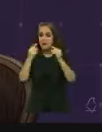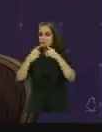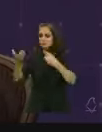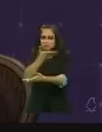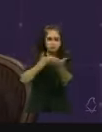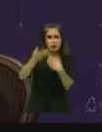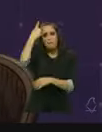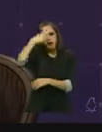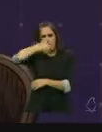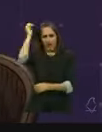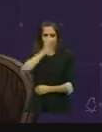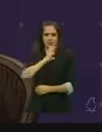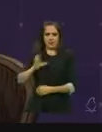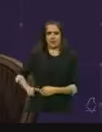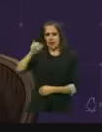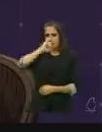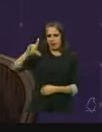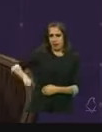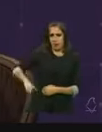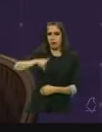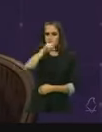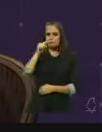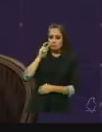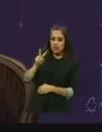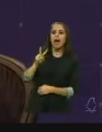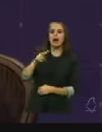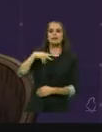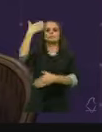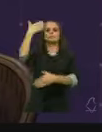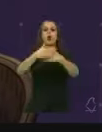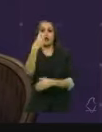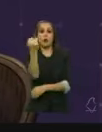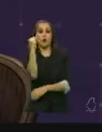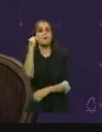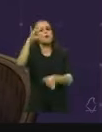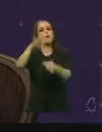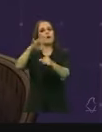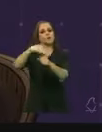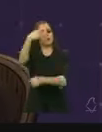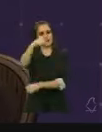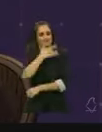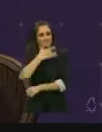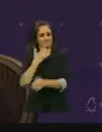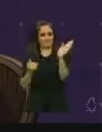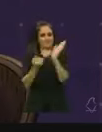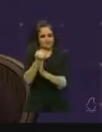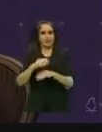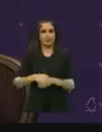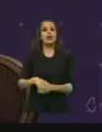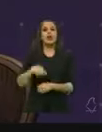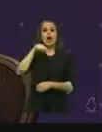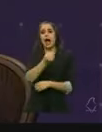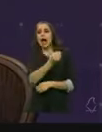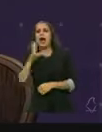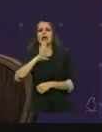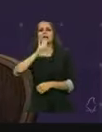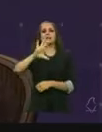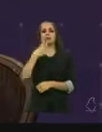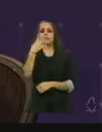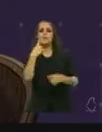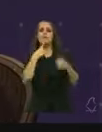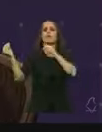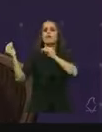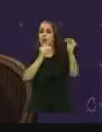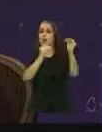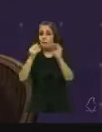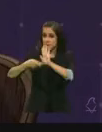se celebrará el próximo 2 de junio. El Instituto Electoral de la Ciudad de México organizará 54 debates, los